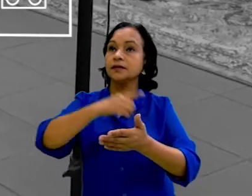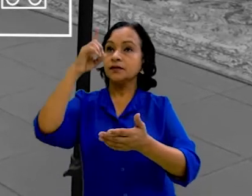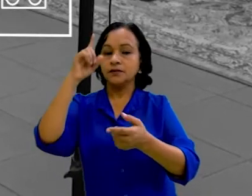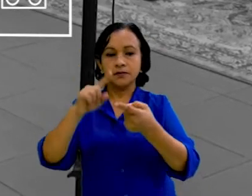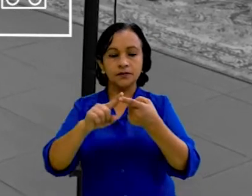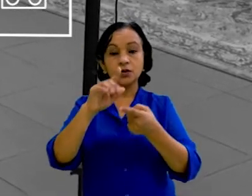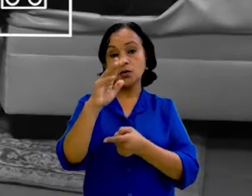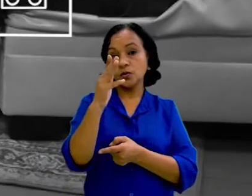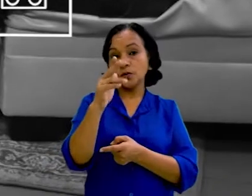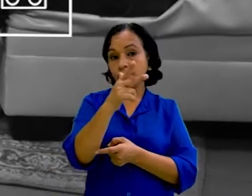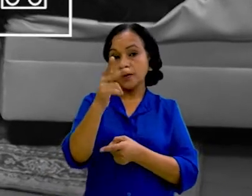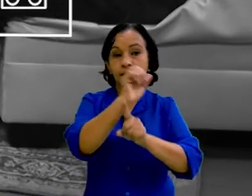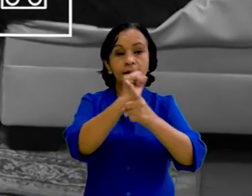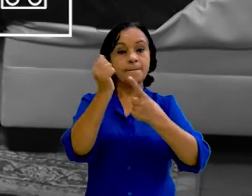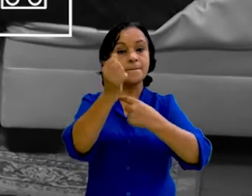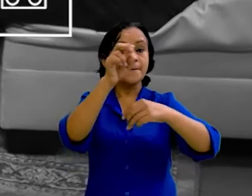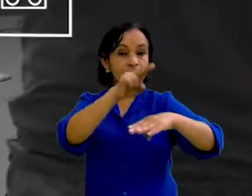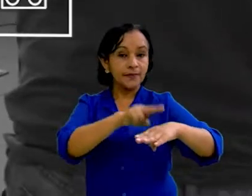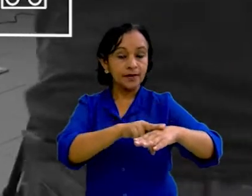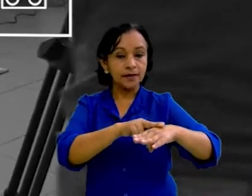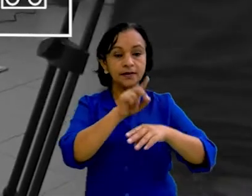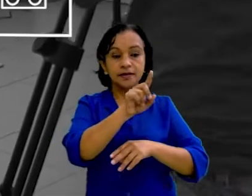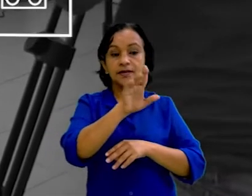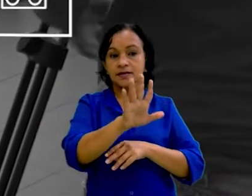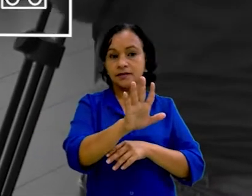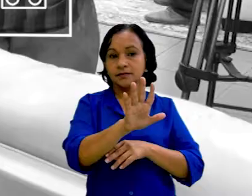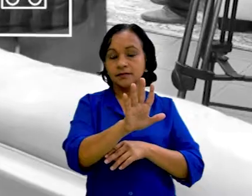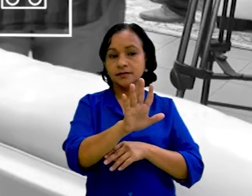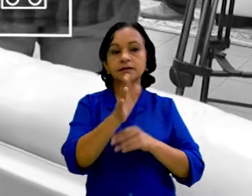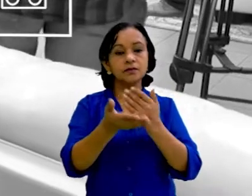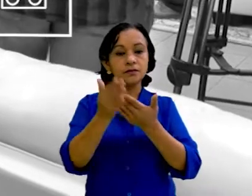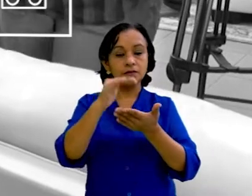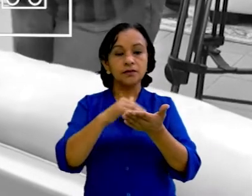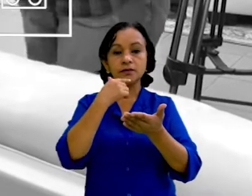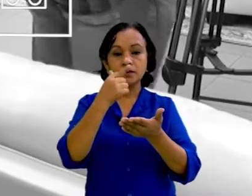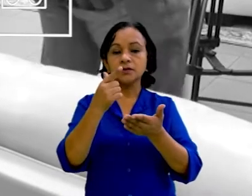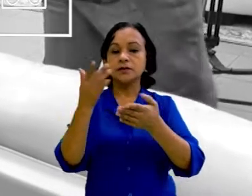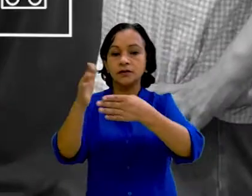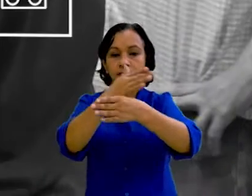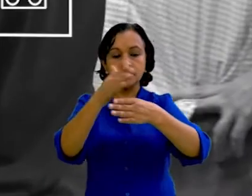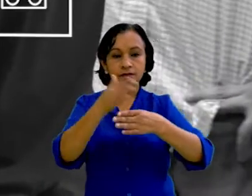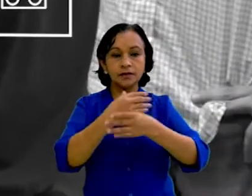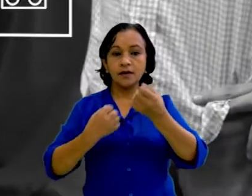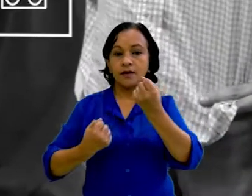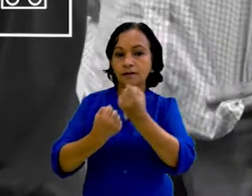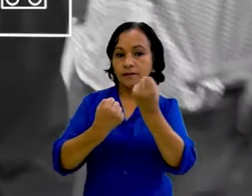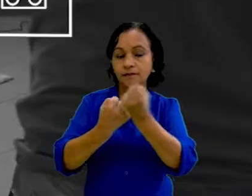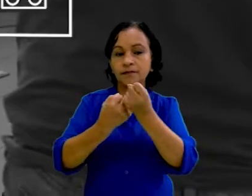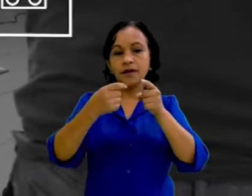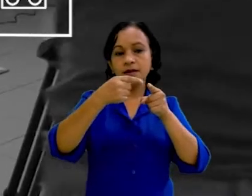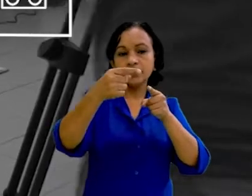Dios, Canal 98 de la Asamblea Nacional y Canal 15. Se retransmite en canales locales con el apoyo de